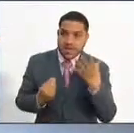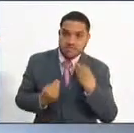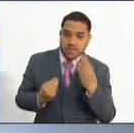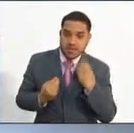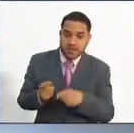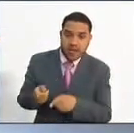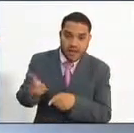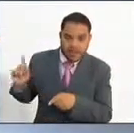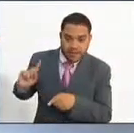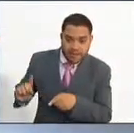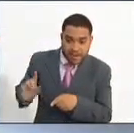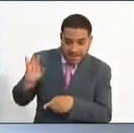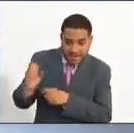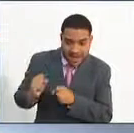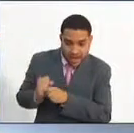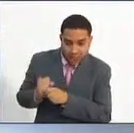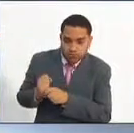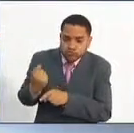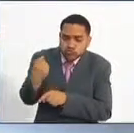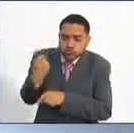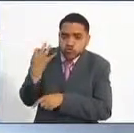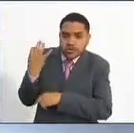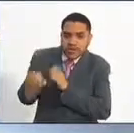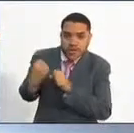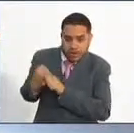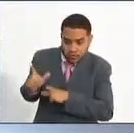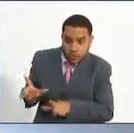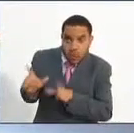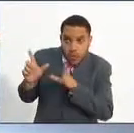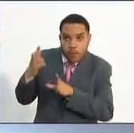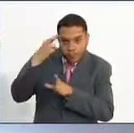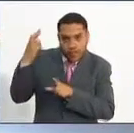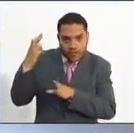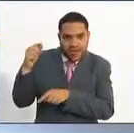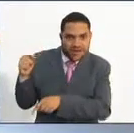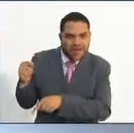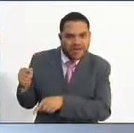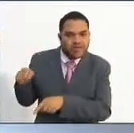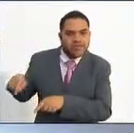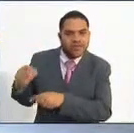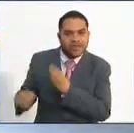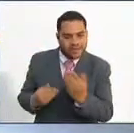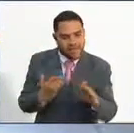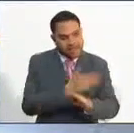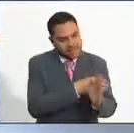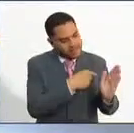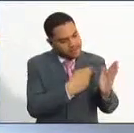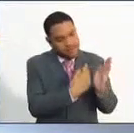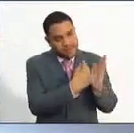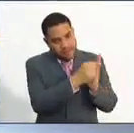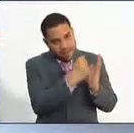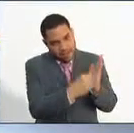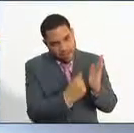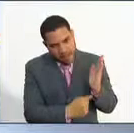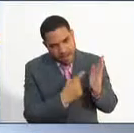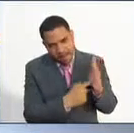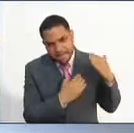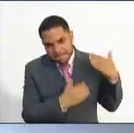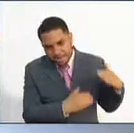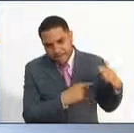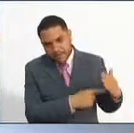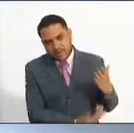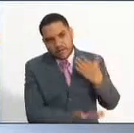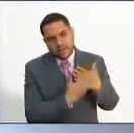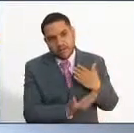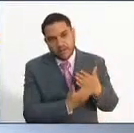pero de esos solamente tres son de profesional, pues habría que ver el manual de requisitos mínimos, el manual de funciones y